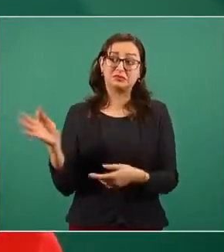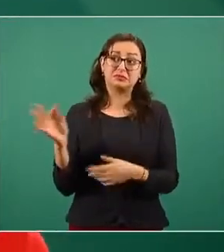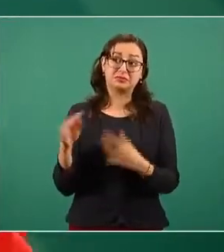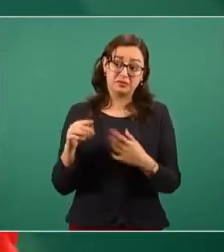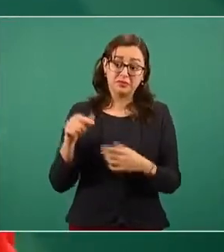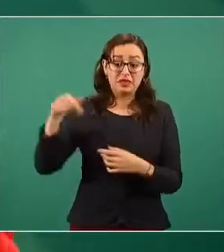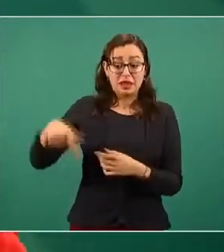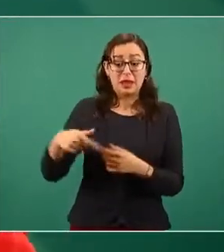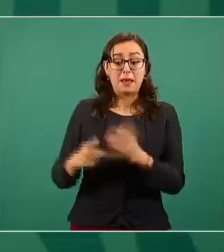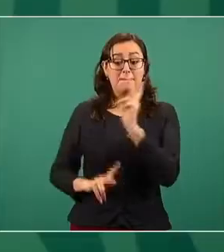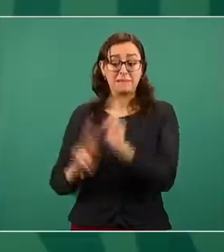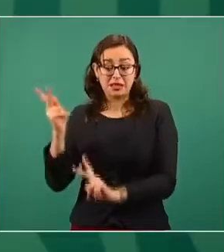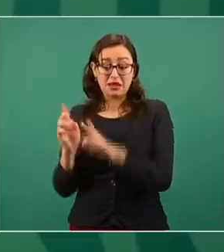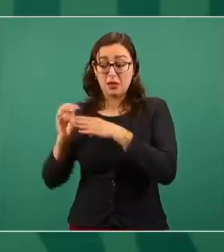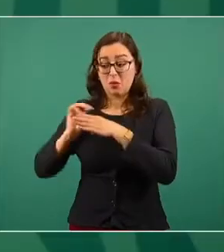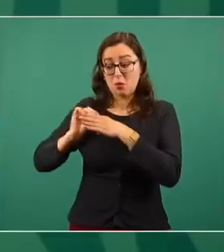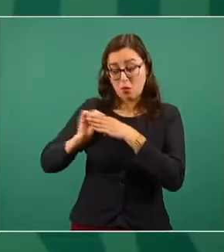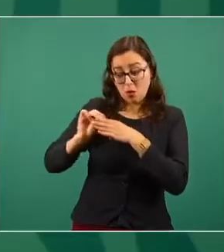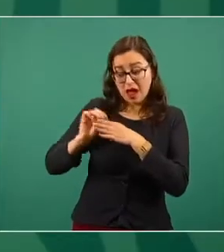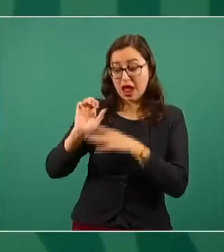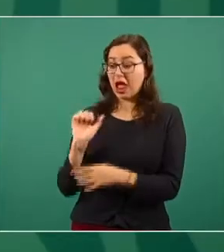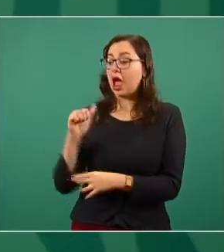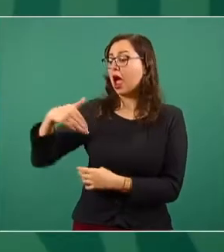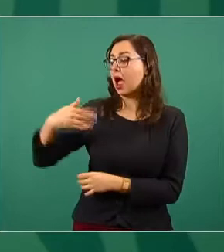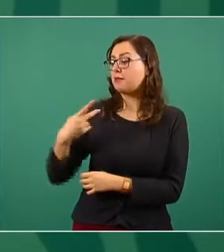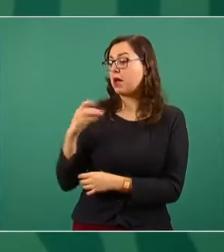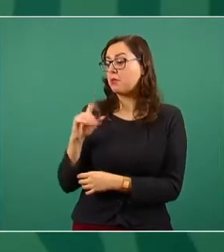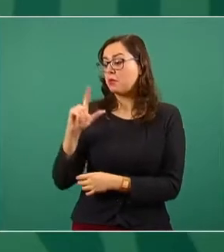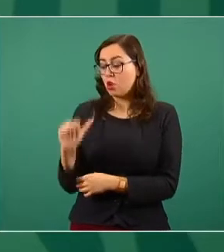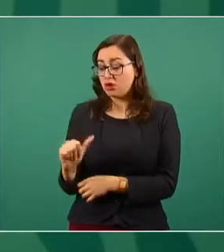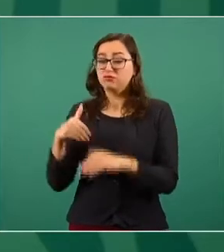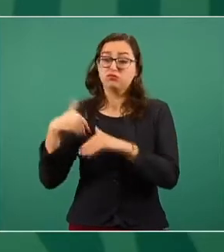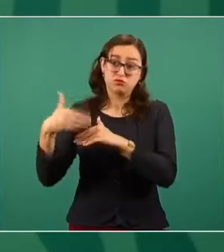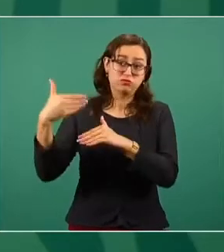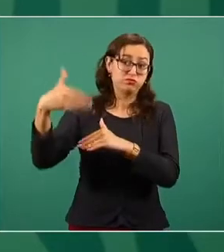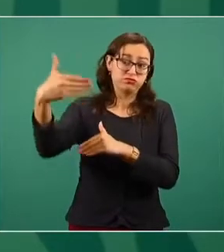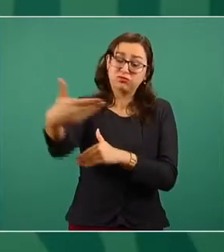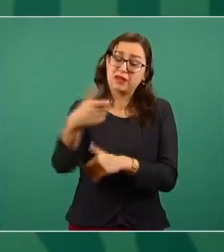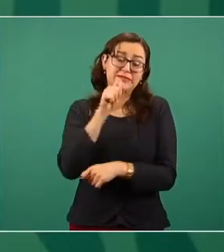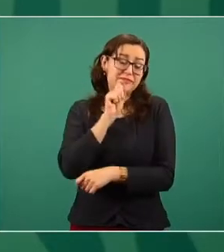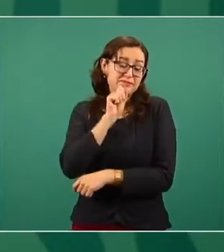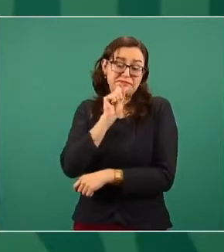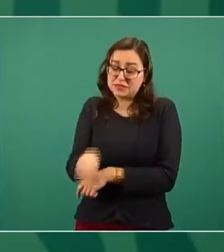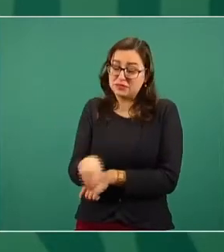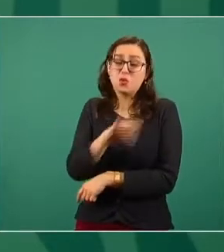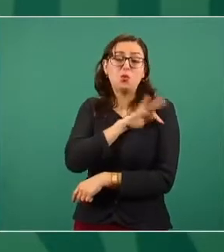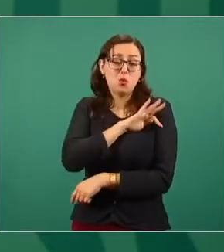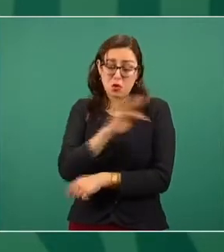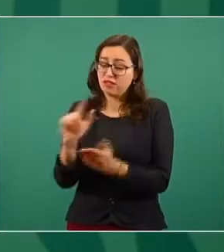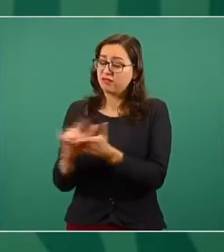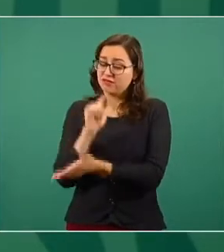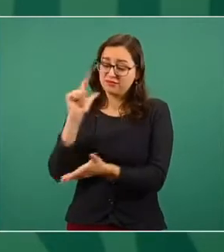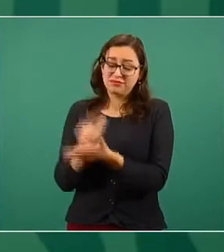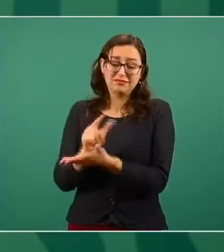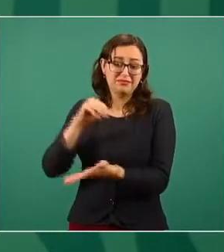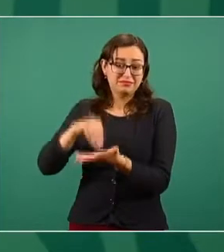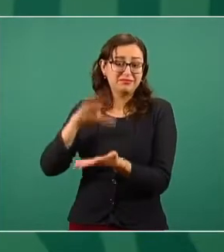inmediato, pero sí a mediano plazo, en donde estos opiáceos puedan llegar a ser